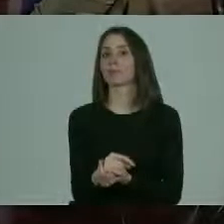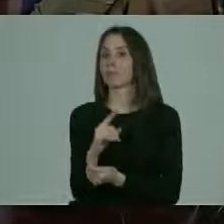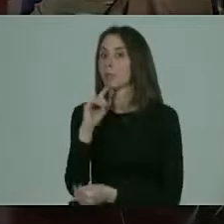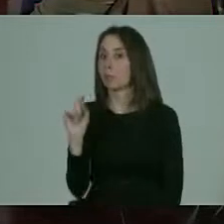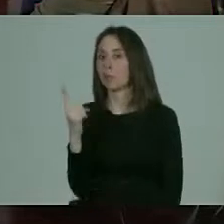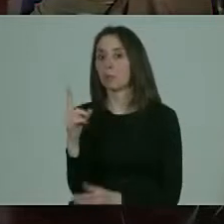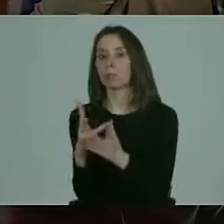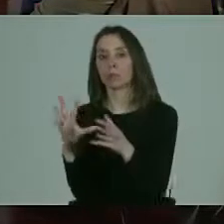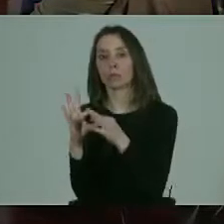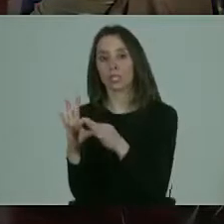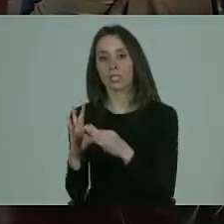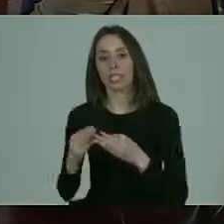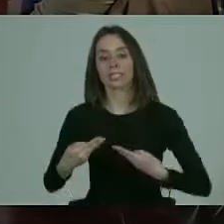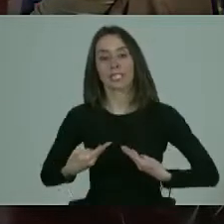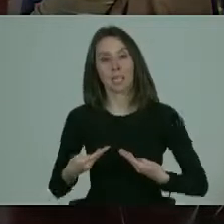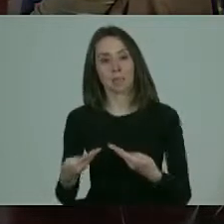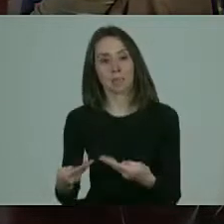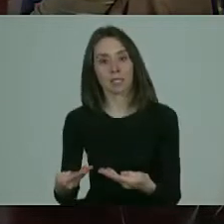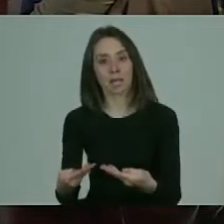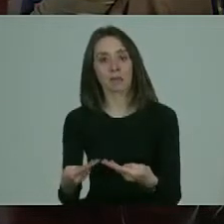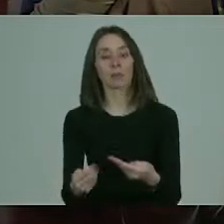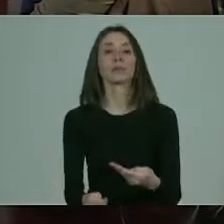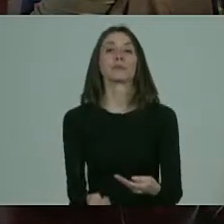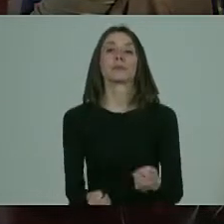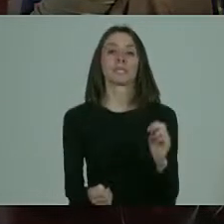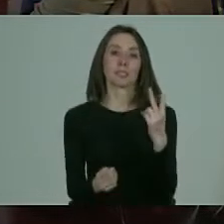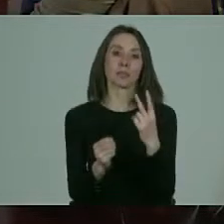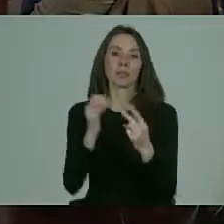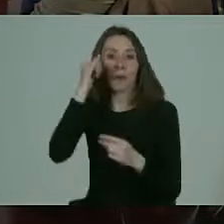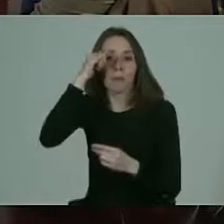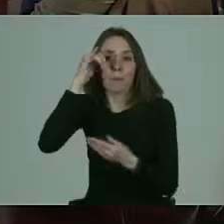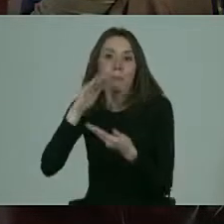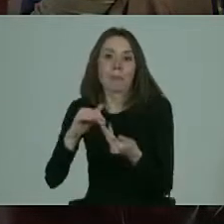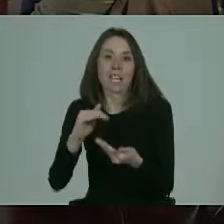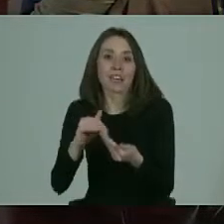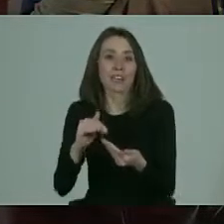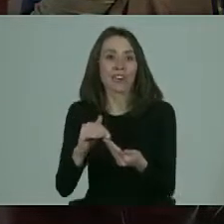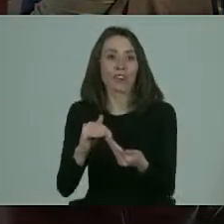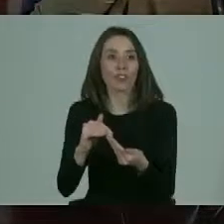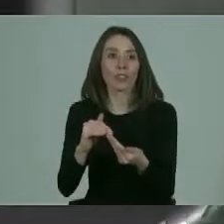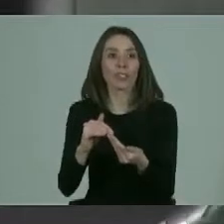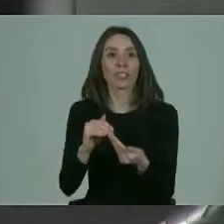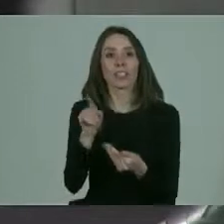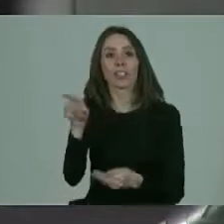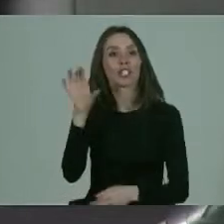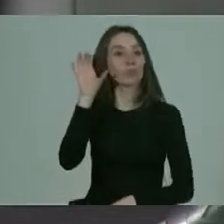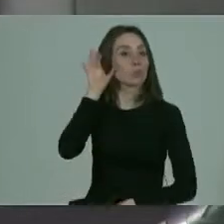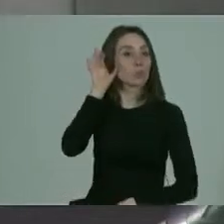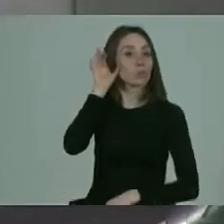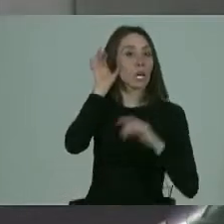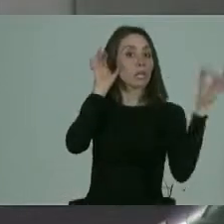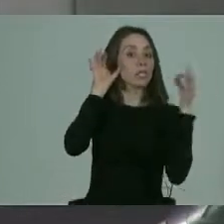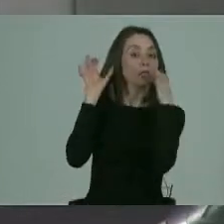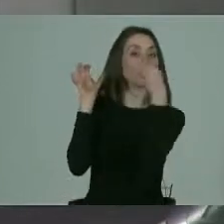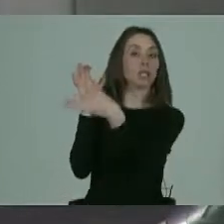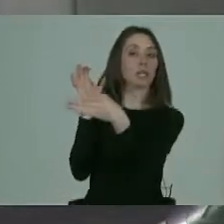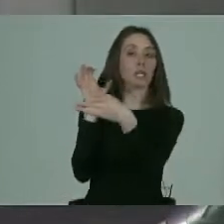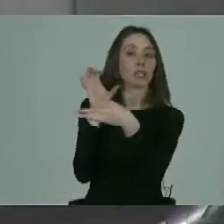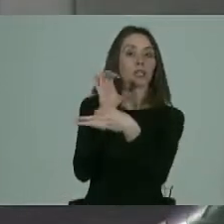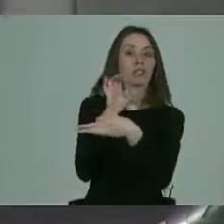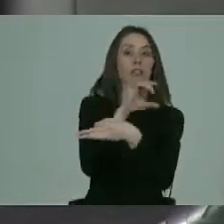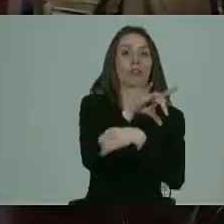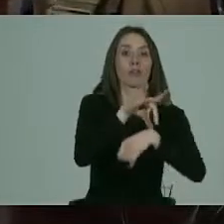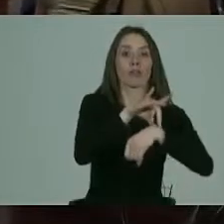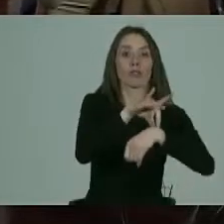Primero que nada, muchas gracias por la invitación. Segundo, te pido perdón por lo que te tocó escuchar de parte de mi